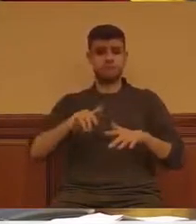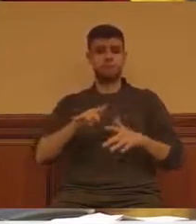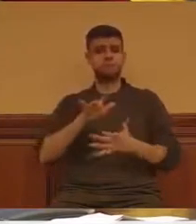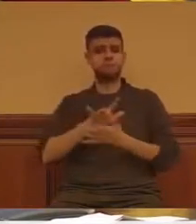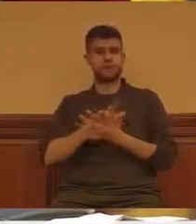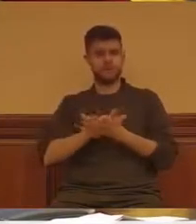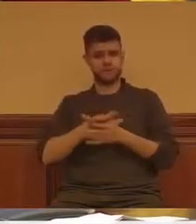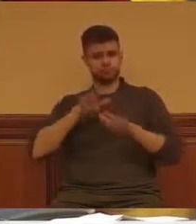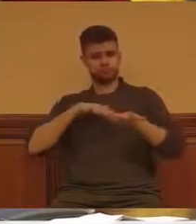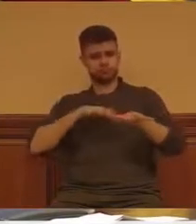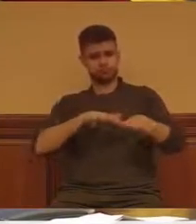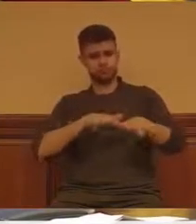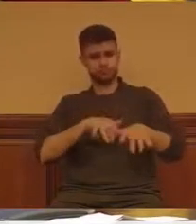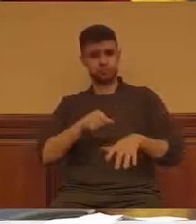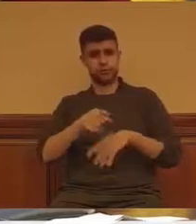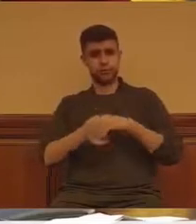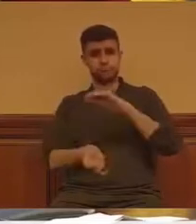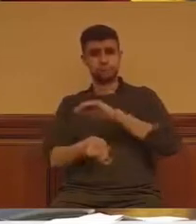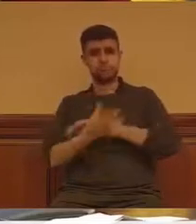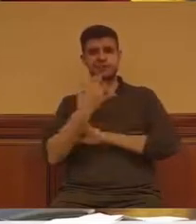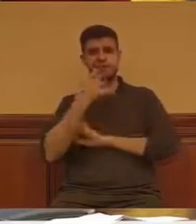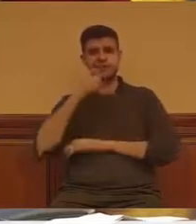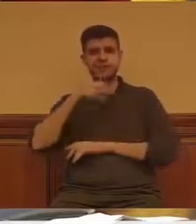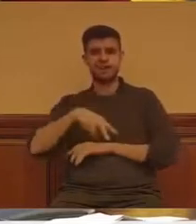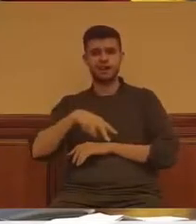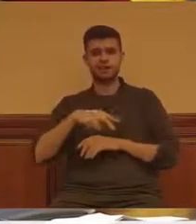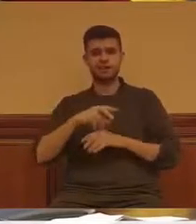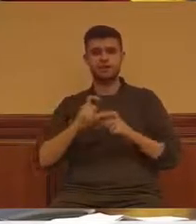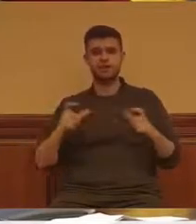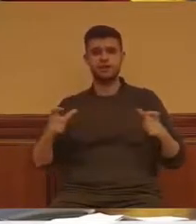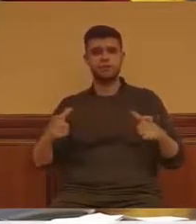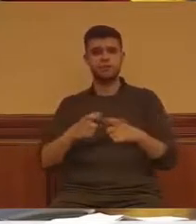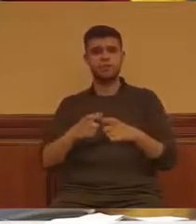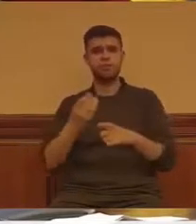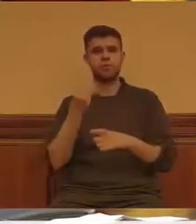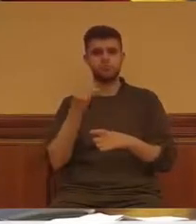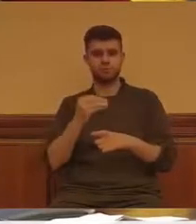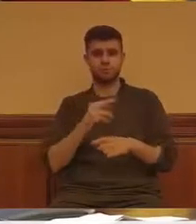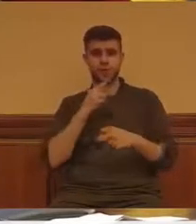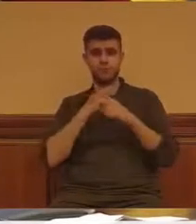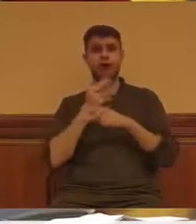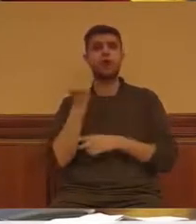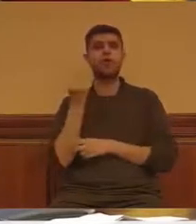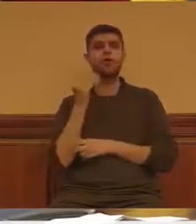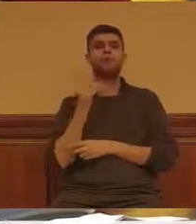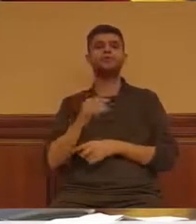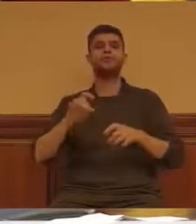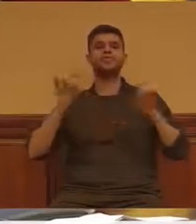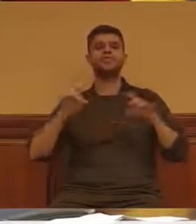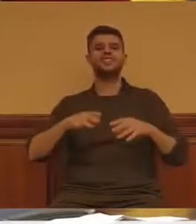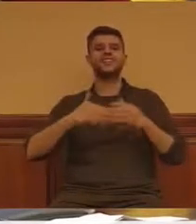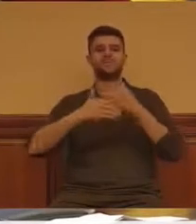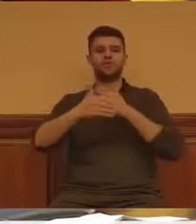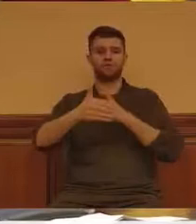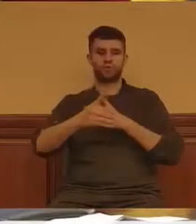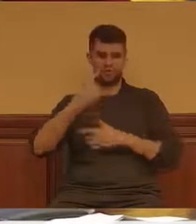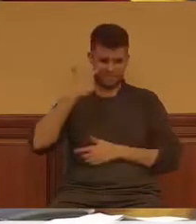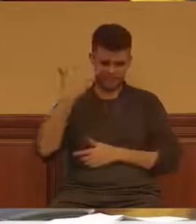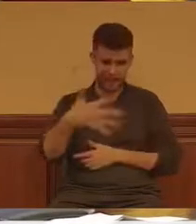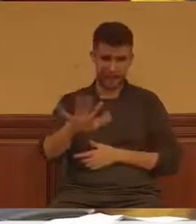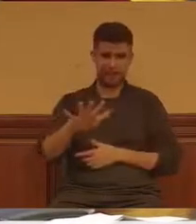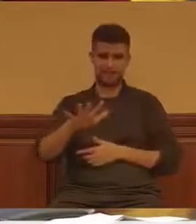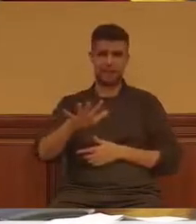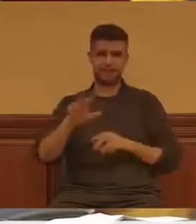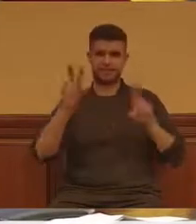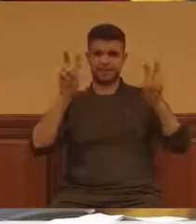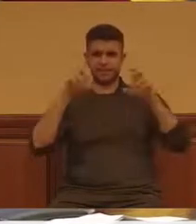convocada por un colectivo juvenil llamado Juventud sin Futuro –fíjense qué lema–, que llevaban una camiseta en la que